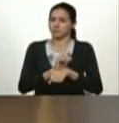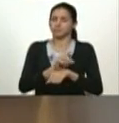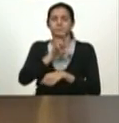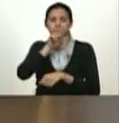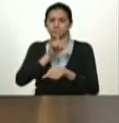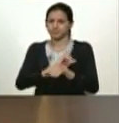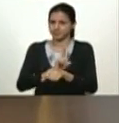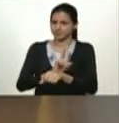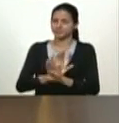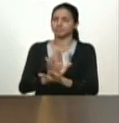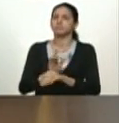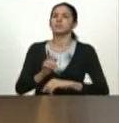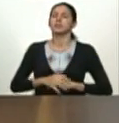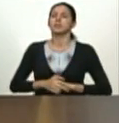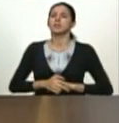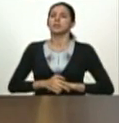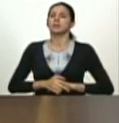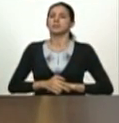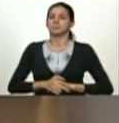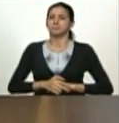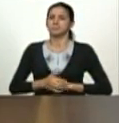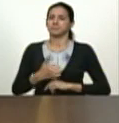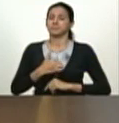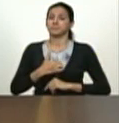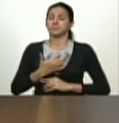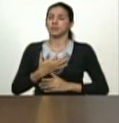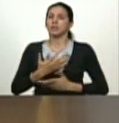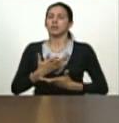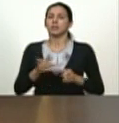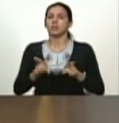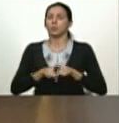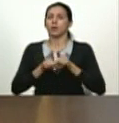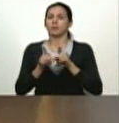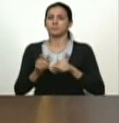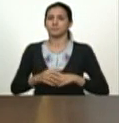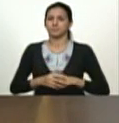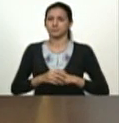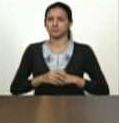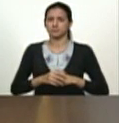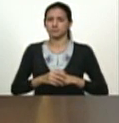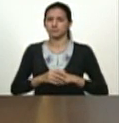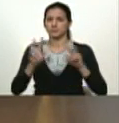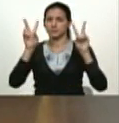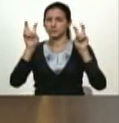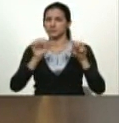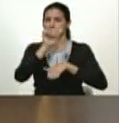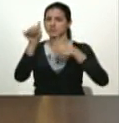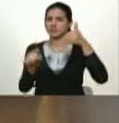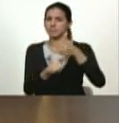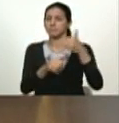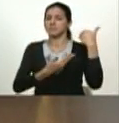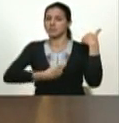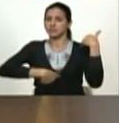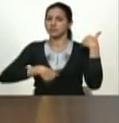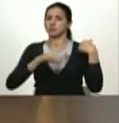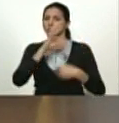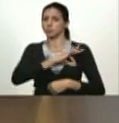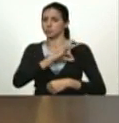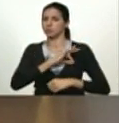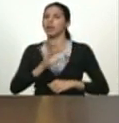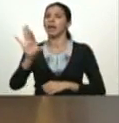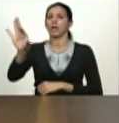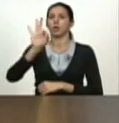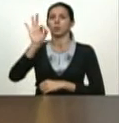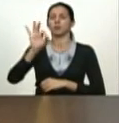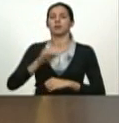igualmente en el campo de la vicepresidencia social he designado